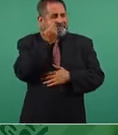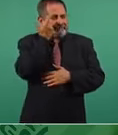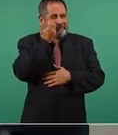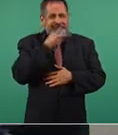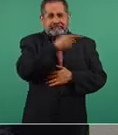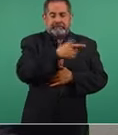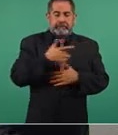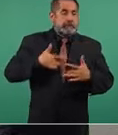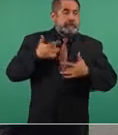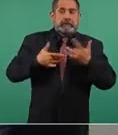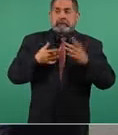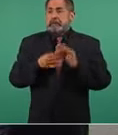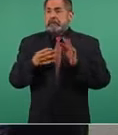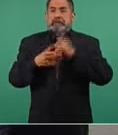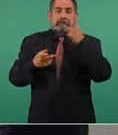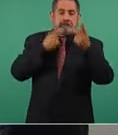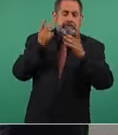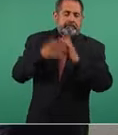emocional.